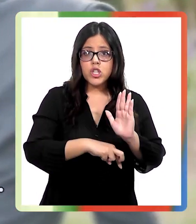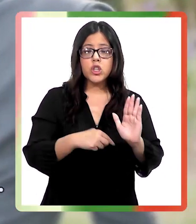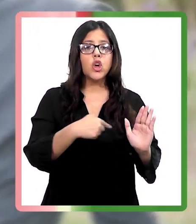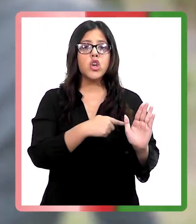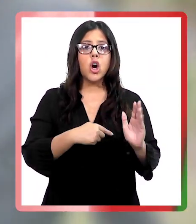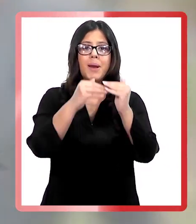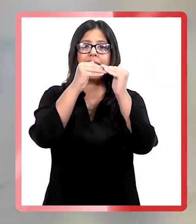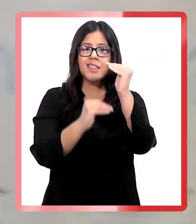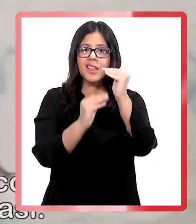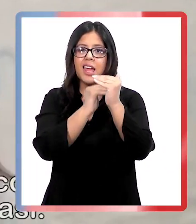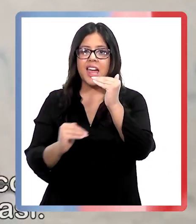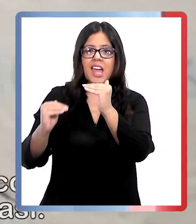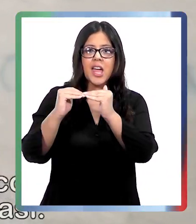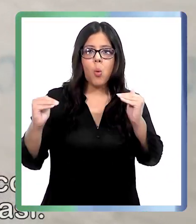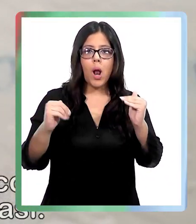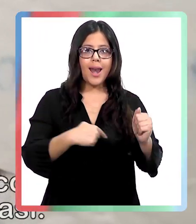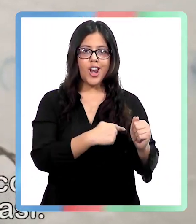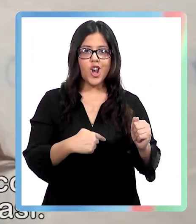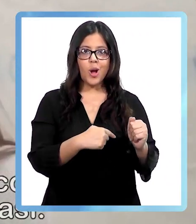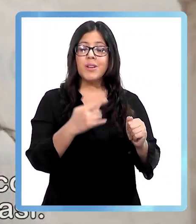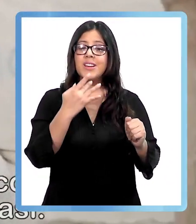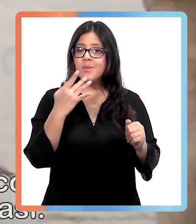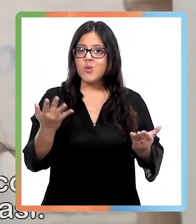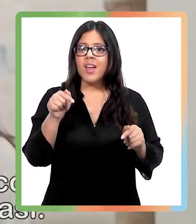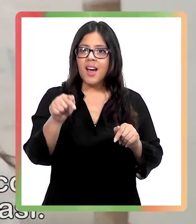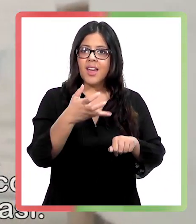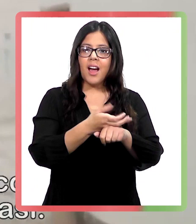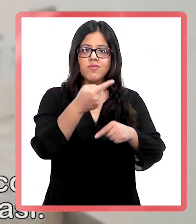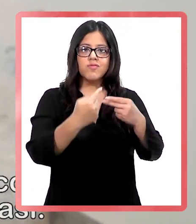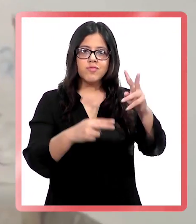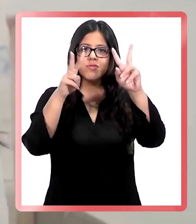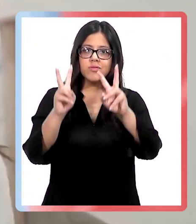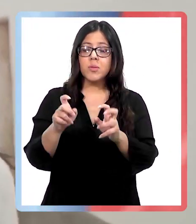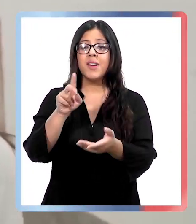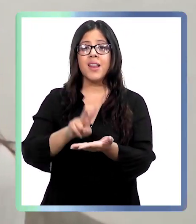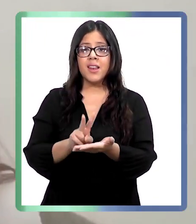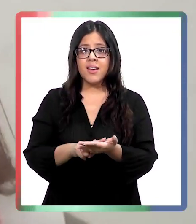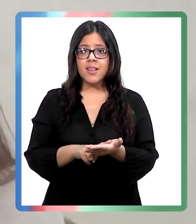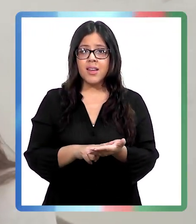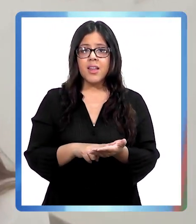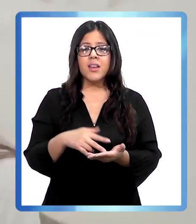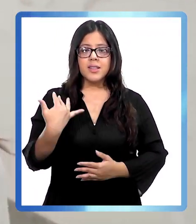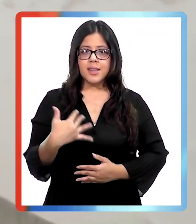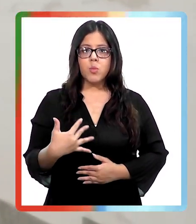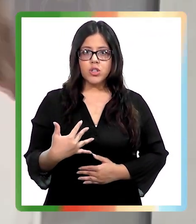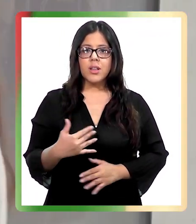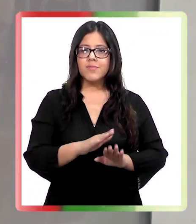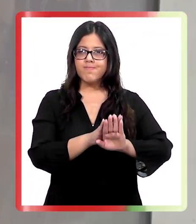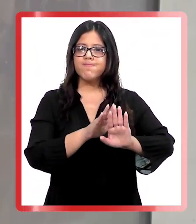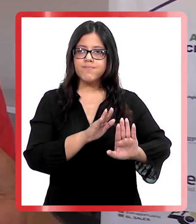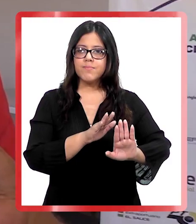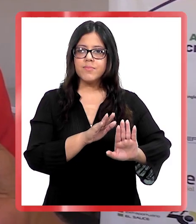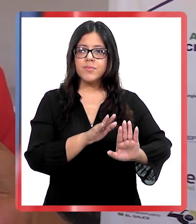Iguales, porque existe en todos los ámbitos. Y la verdad es que es muy importante prevenirla, porque existen